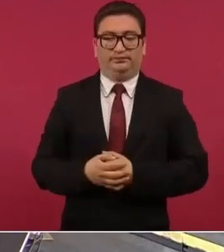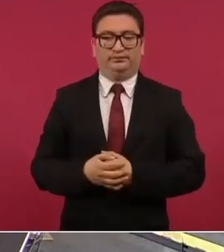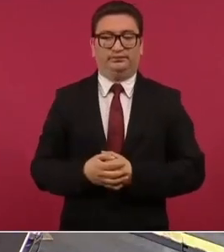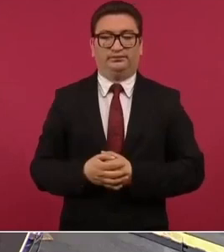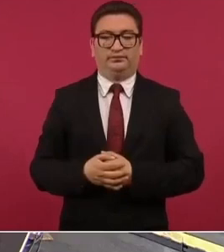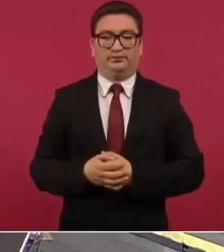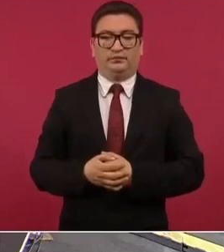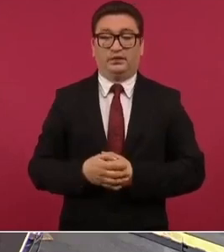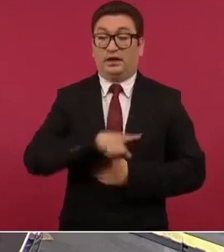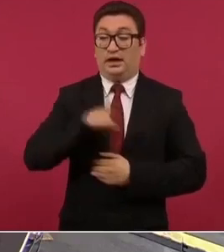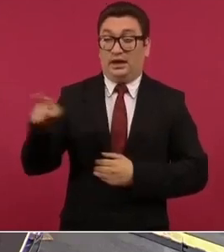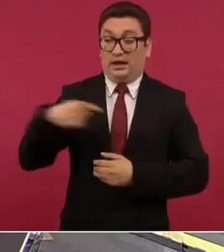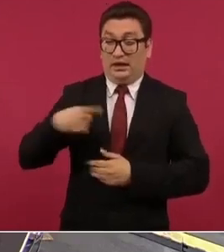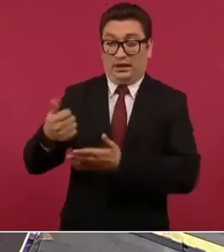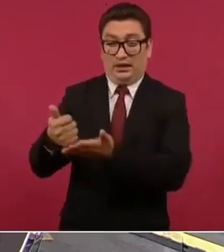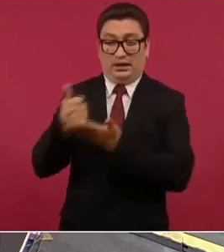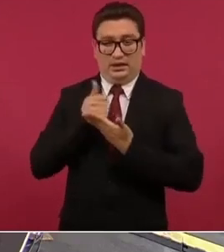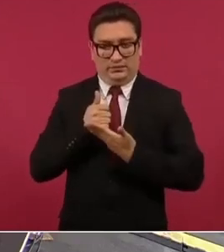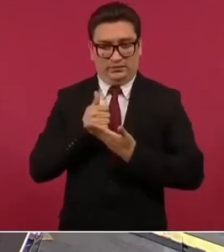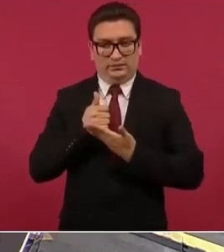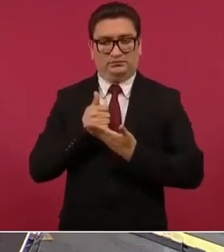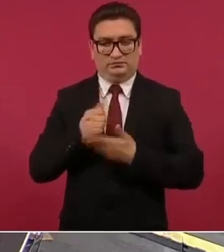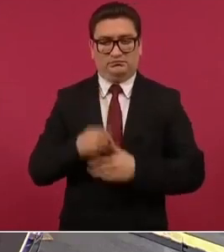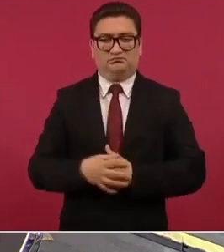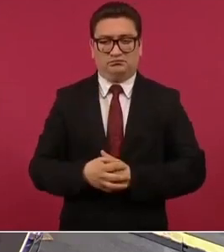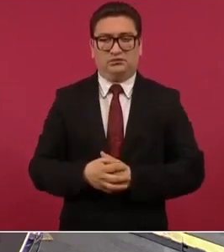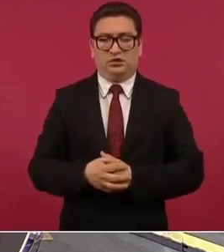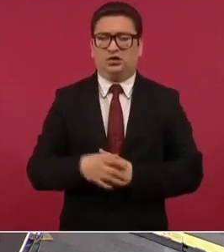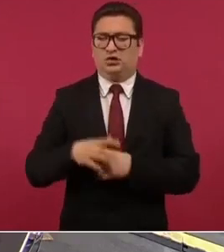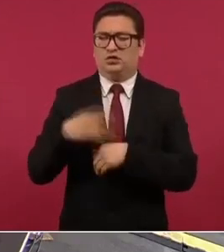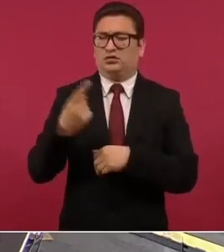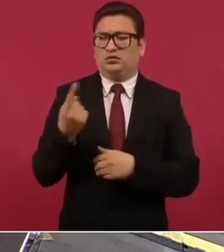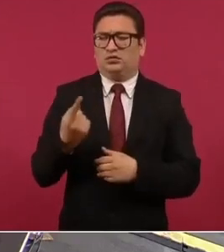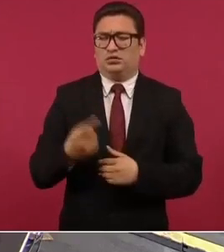que me ayuda porque